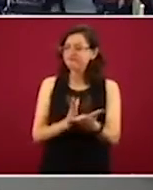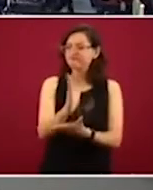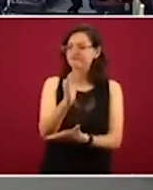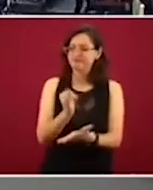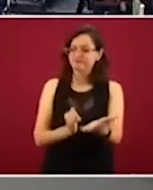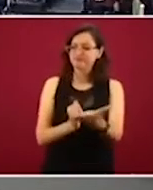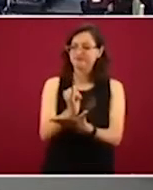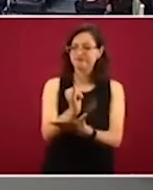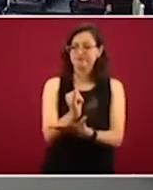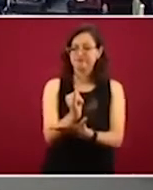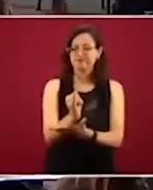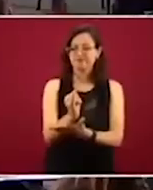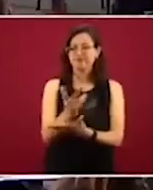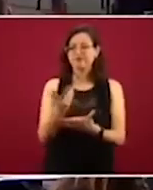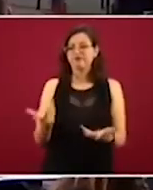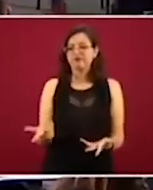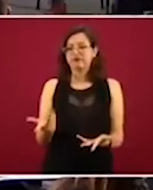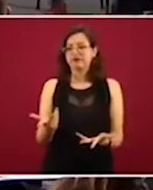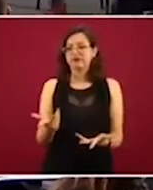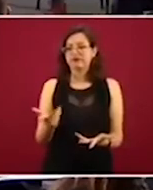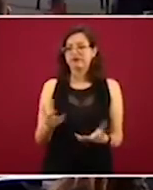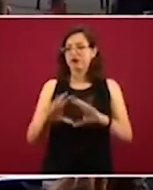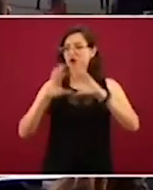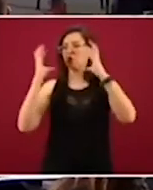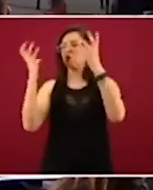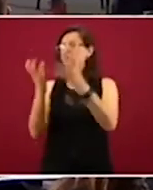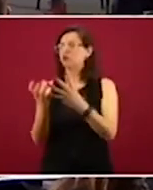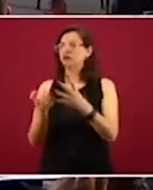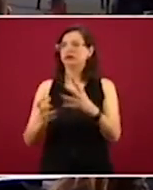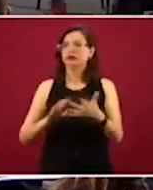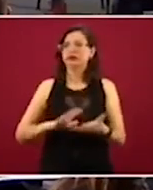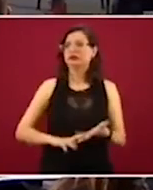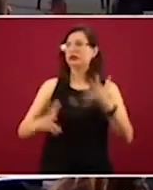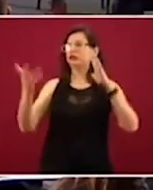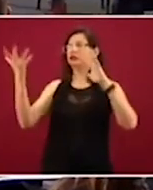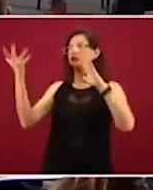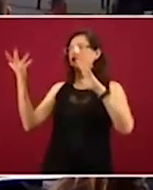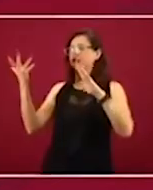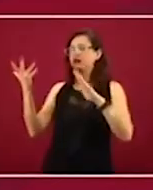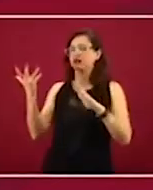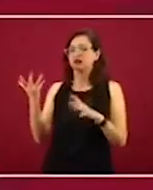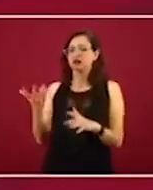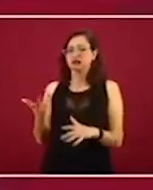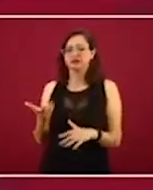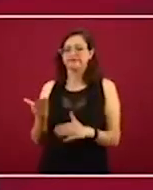ocurra lo que estamos viendo ya en todo el mundo, hoy, frente a la pandemia.